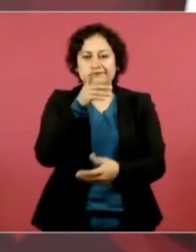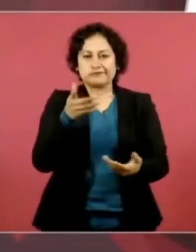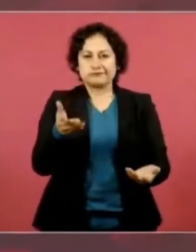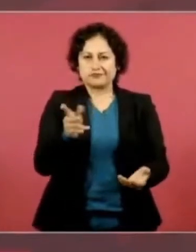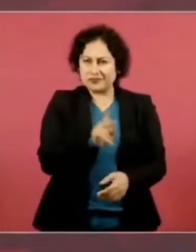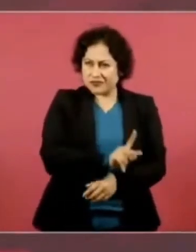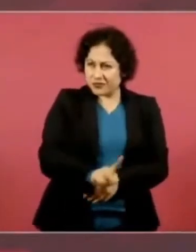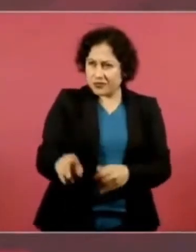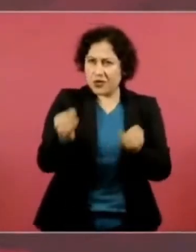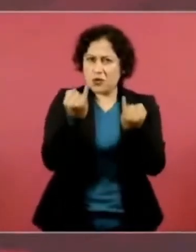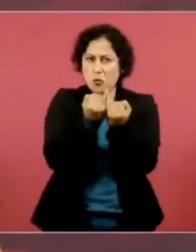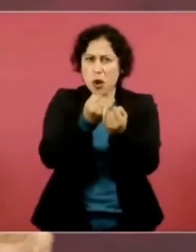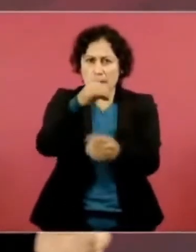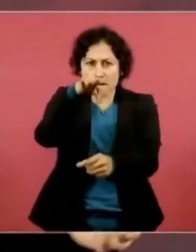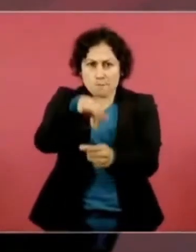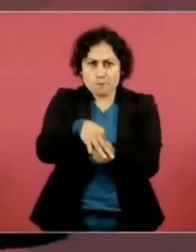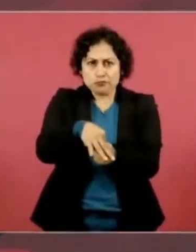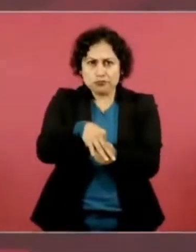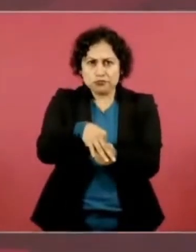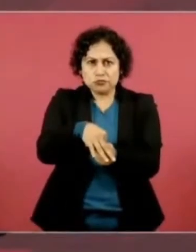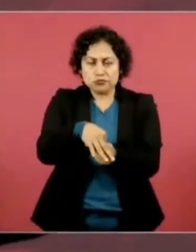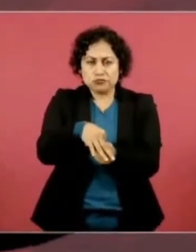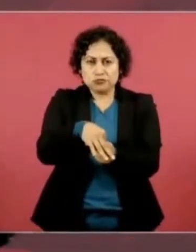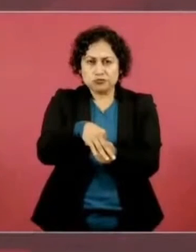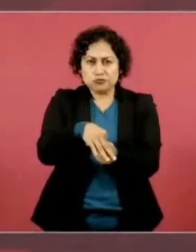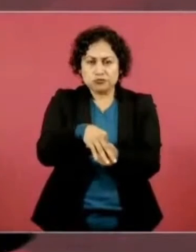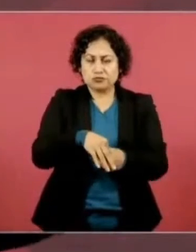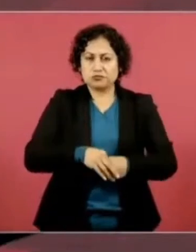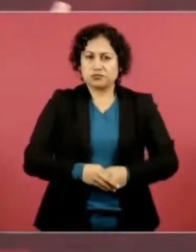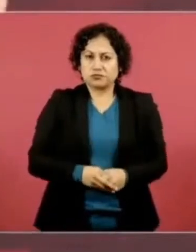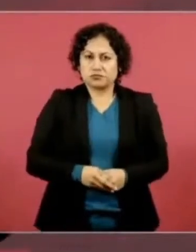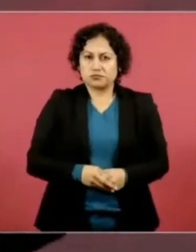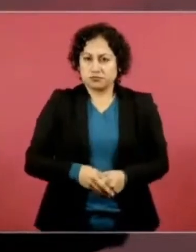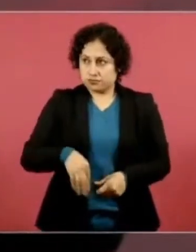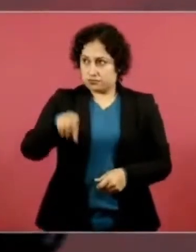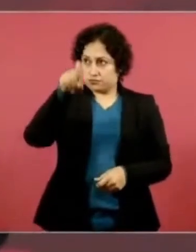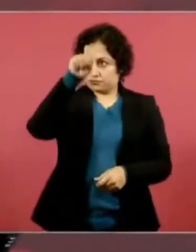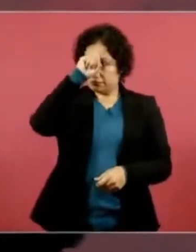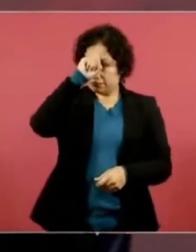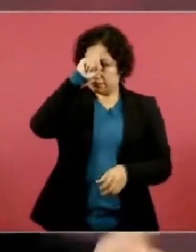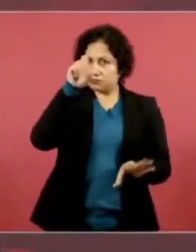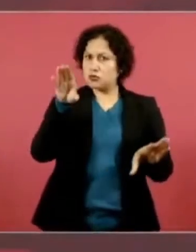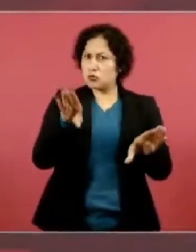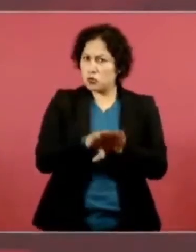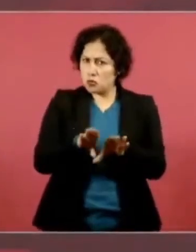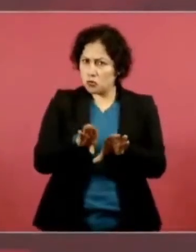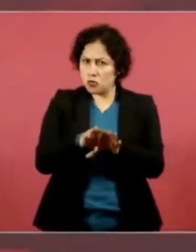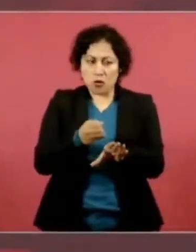¿Cómo le hizo Calderón y Cárcens?